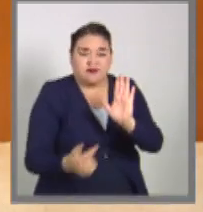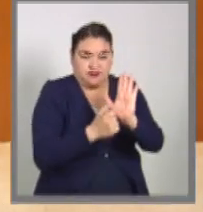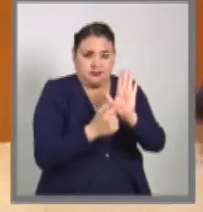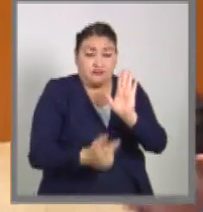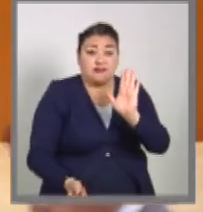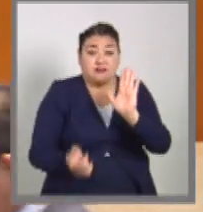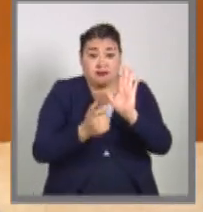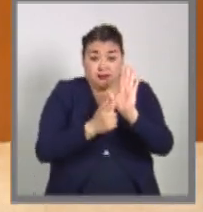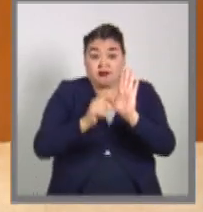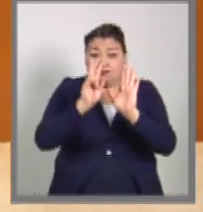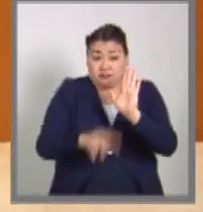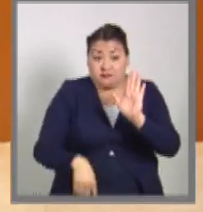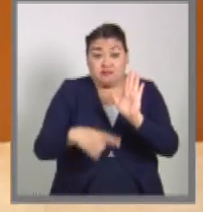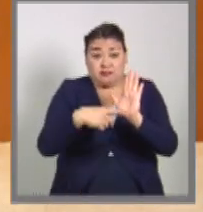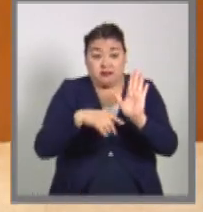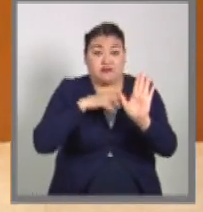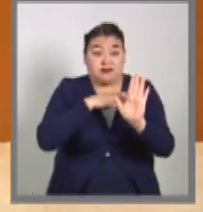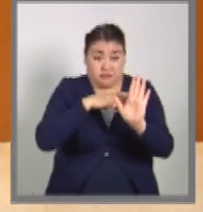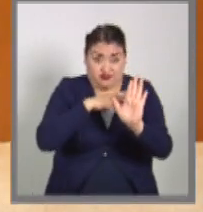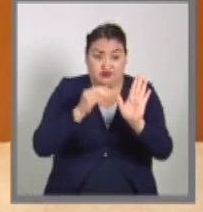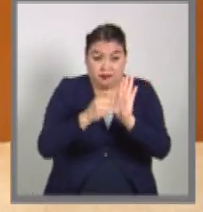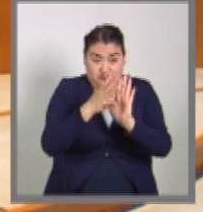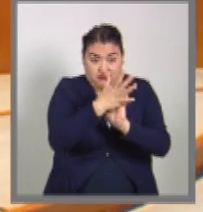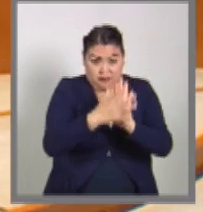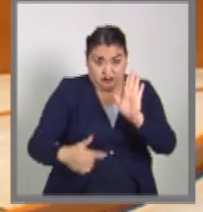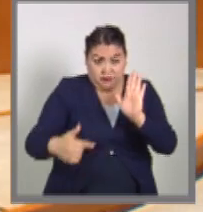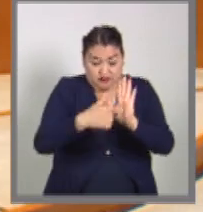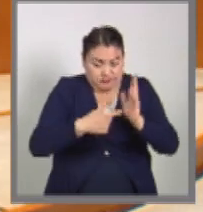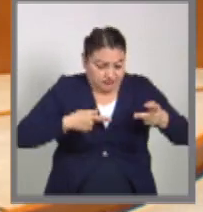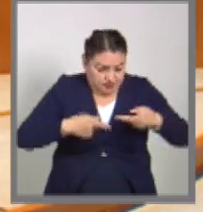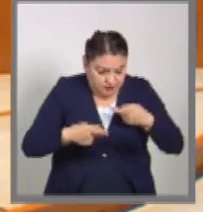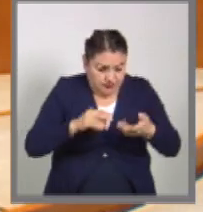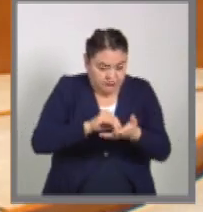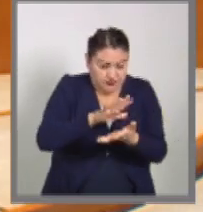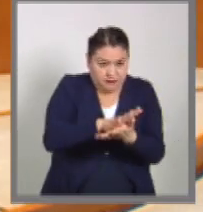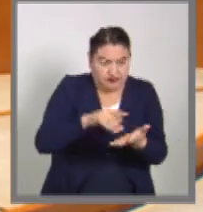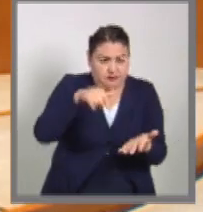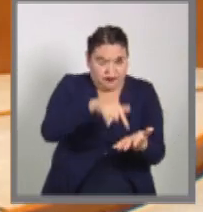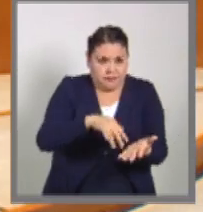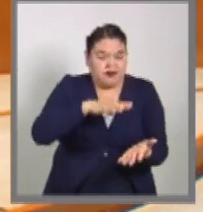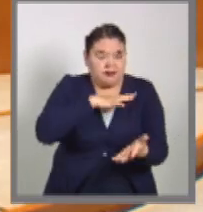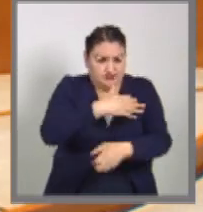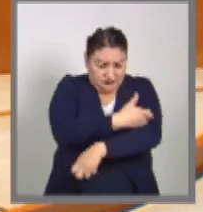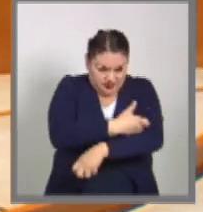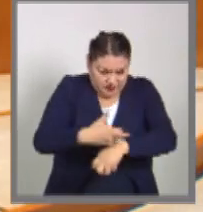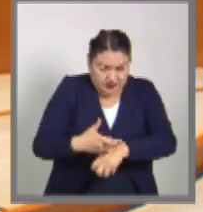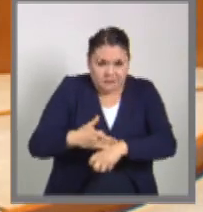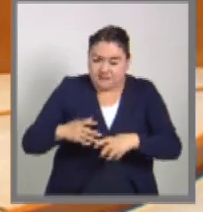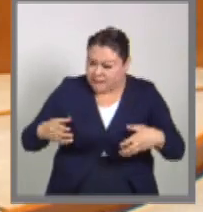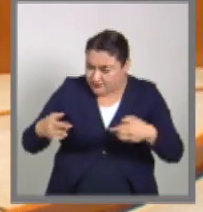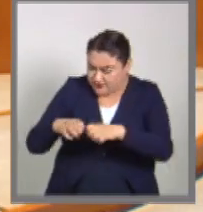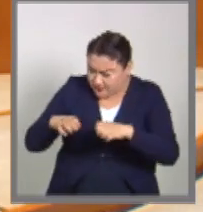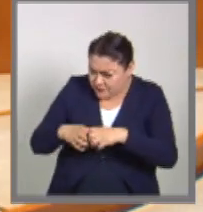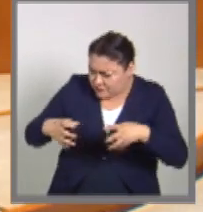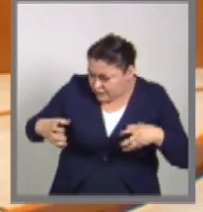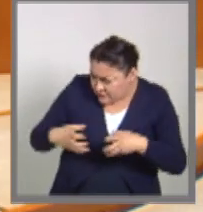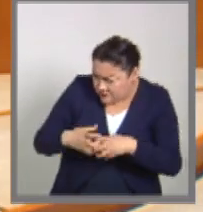está diseñada, está trabajada con las familias de las personas